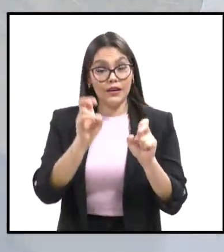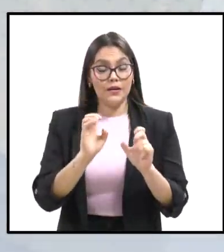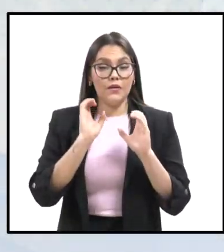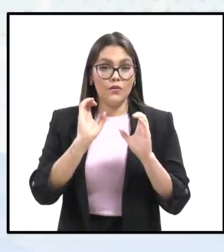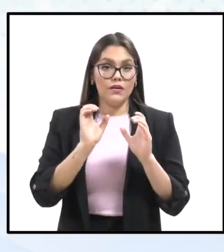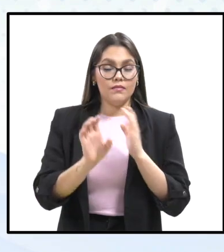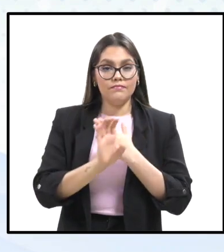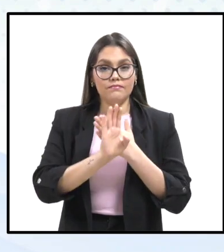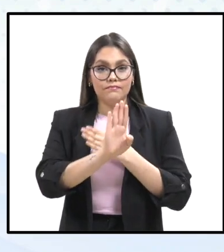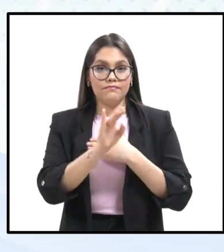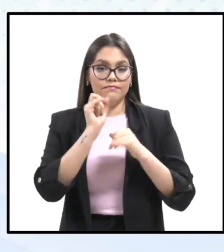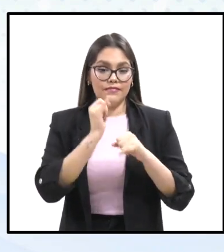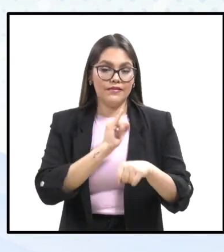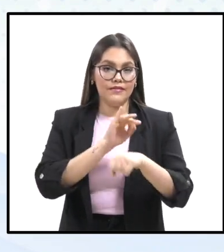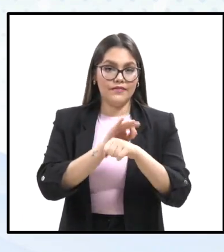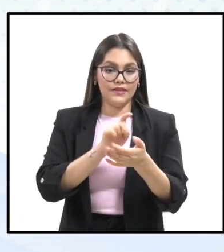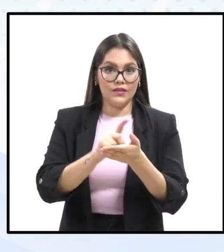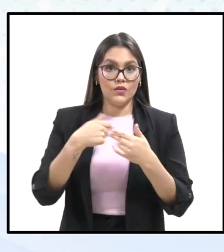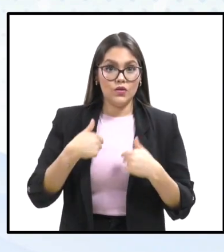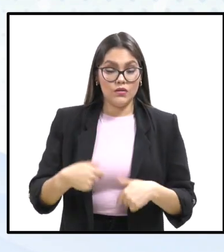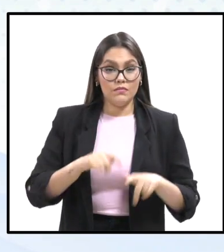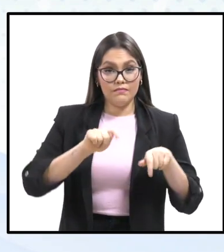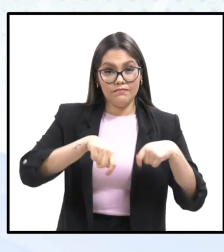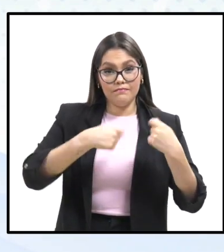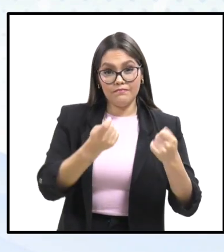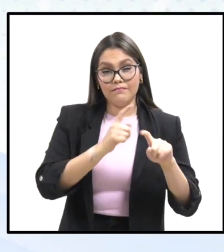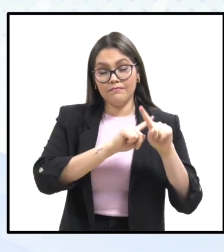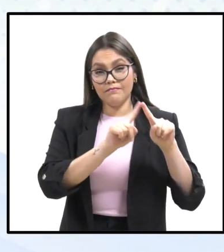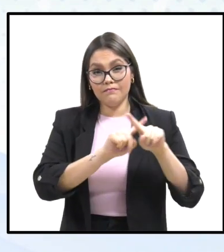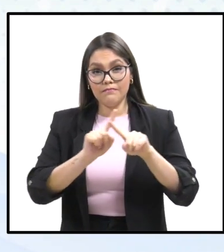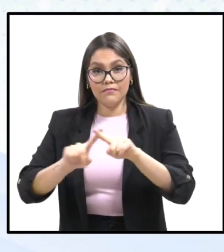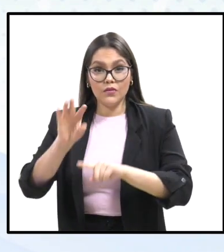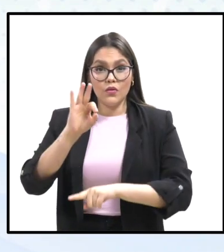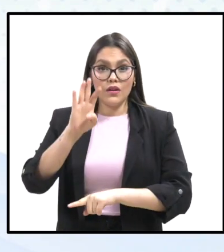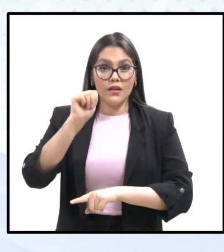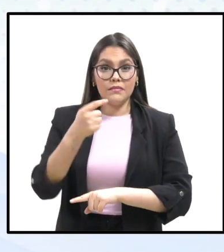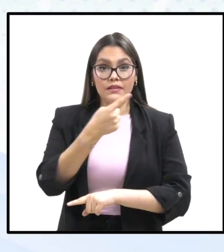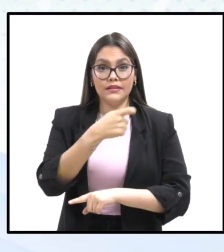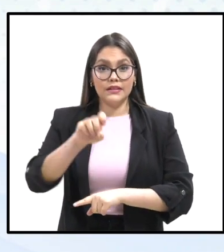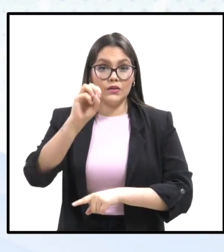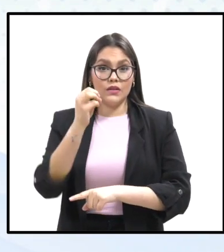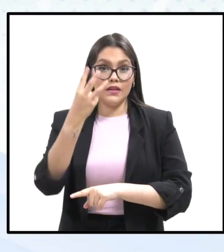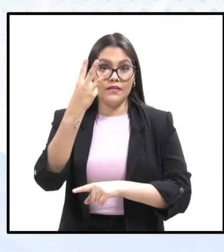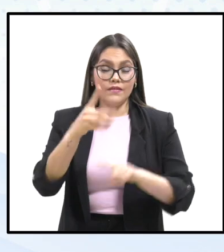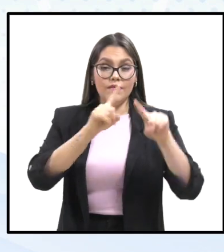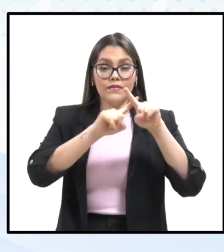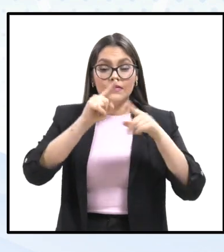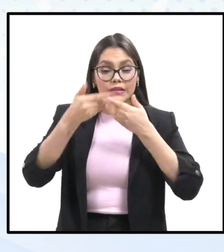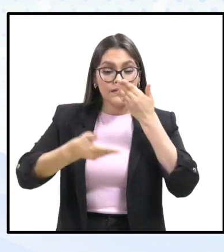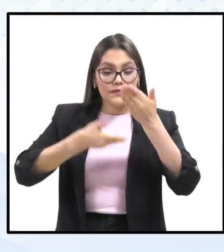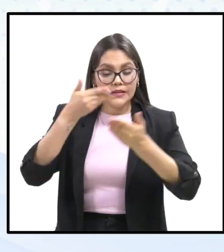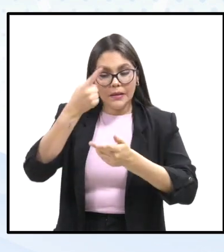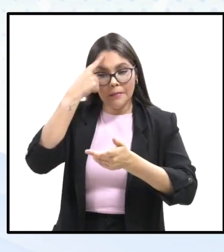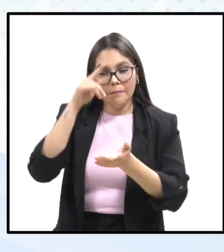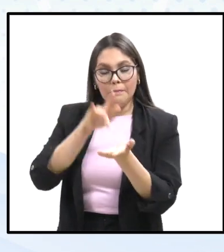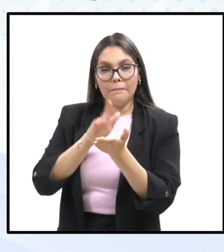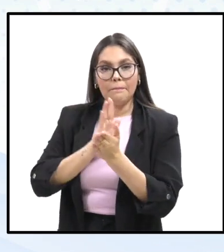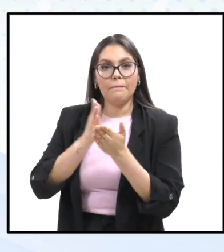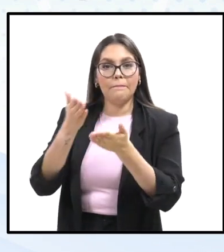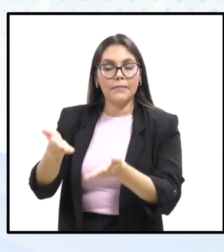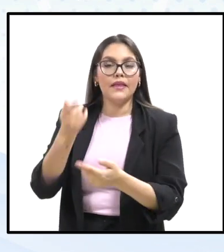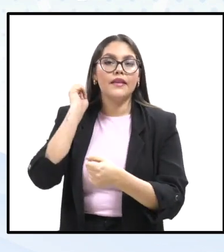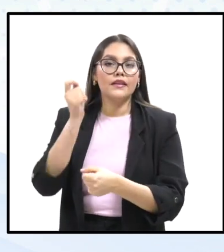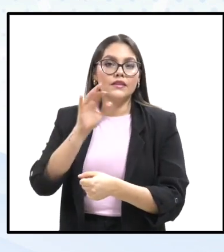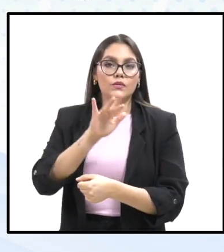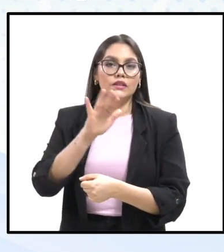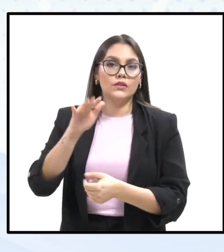prevención y defensa de los derechos humanos, se proporcionaron un total de 49.103 servicios en